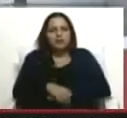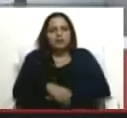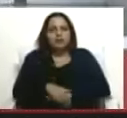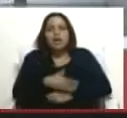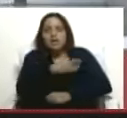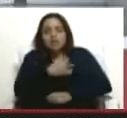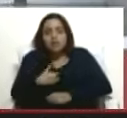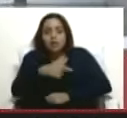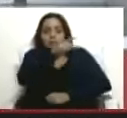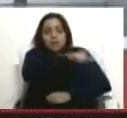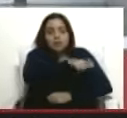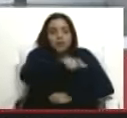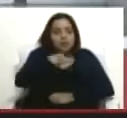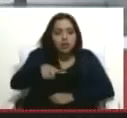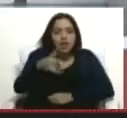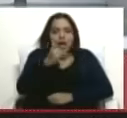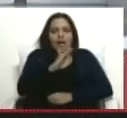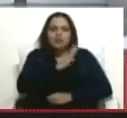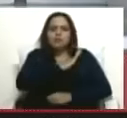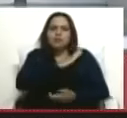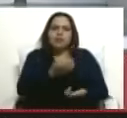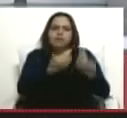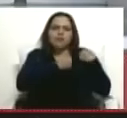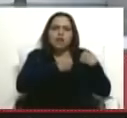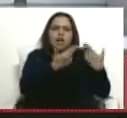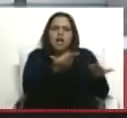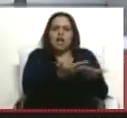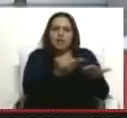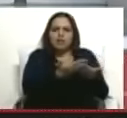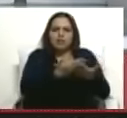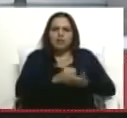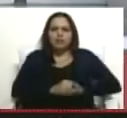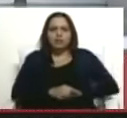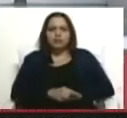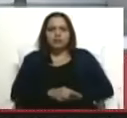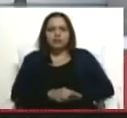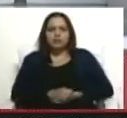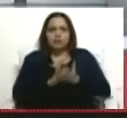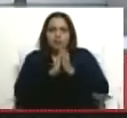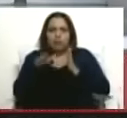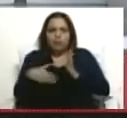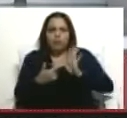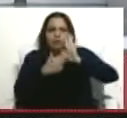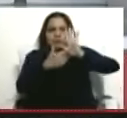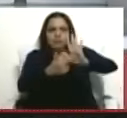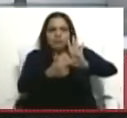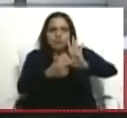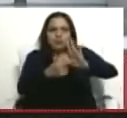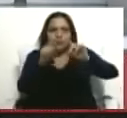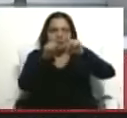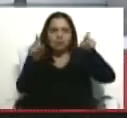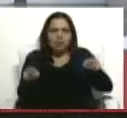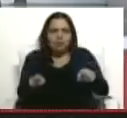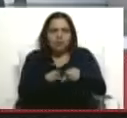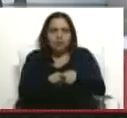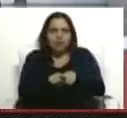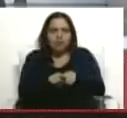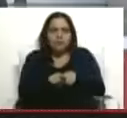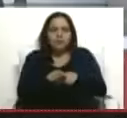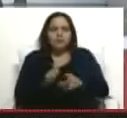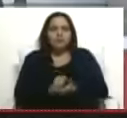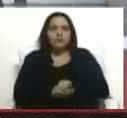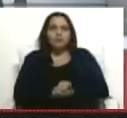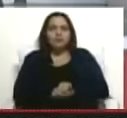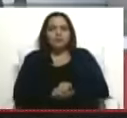en este caso, unas personas dueñas de un colegio. Aquí está, por cierto, si pudieran acercar la cámara, ¿no?, está